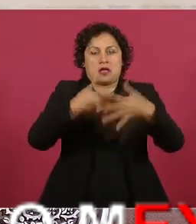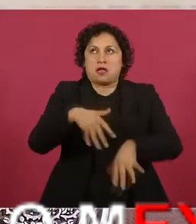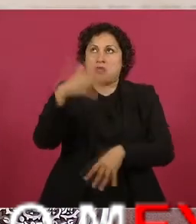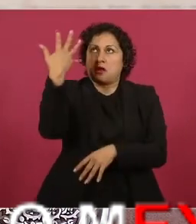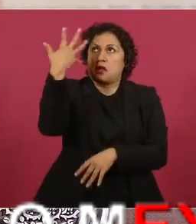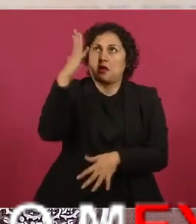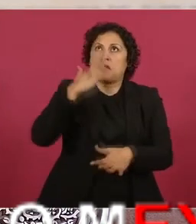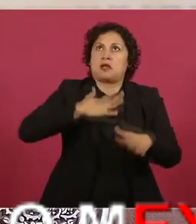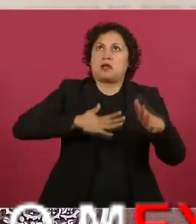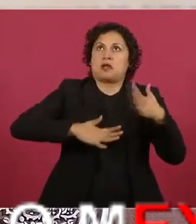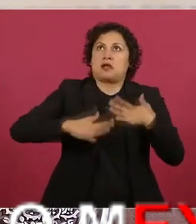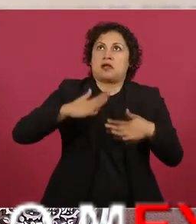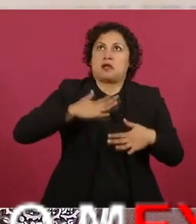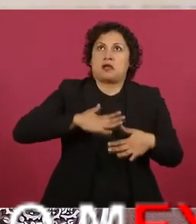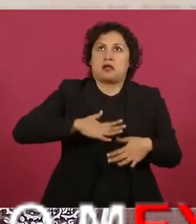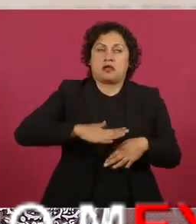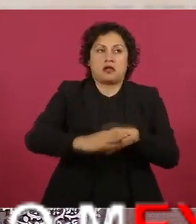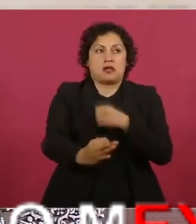y ahora tú